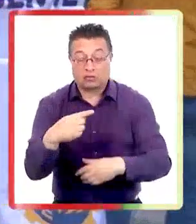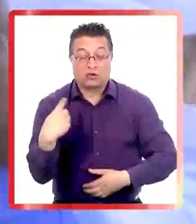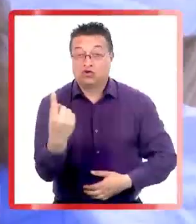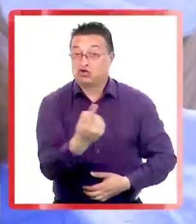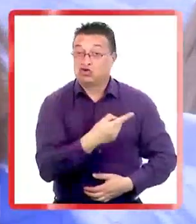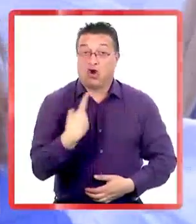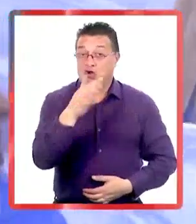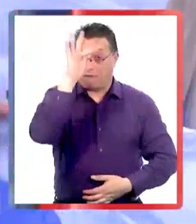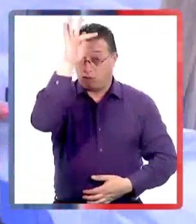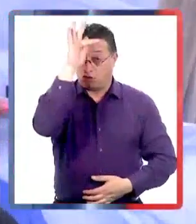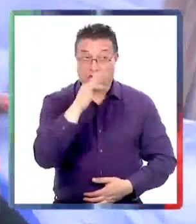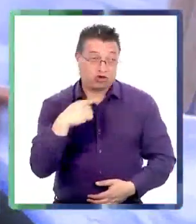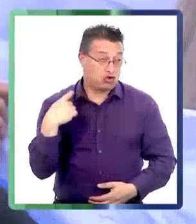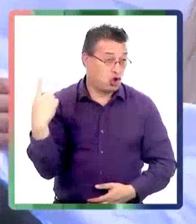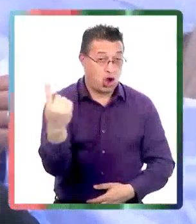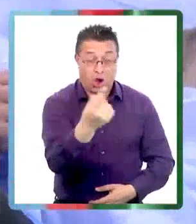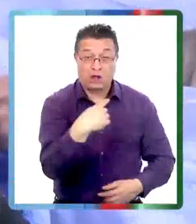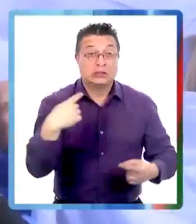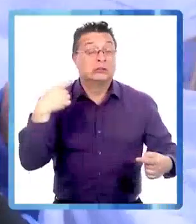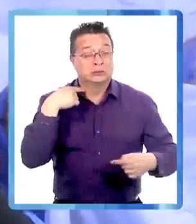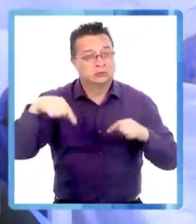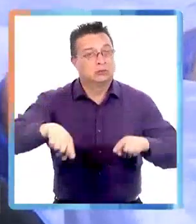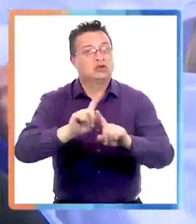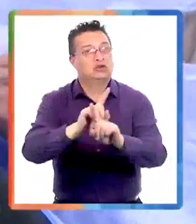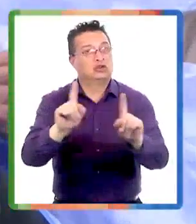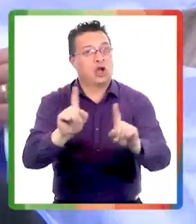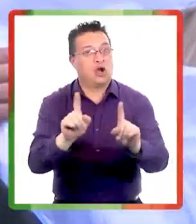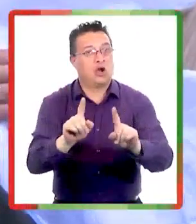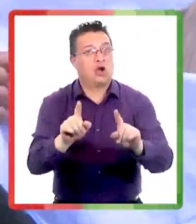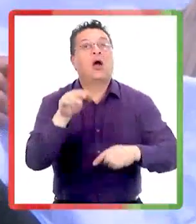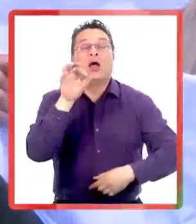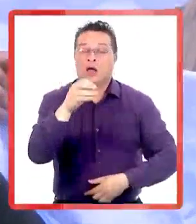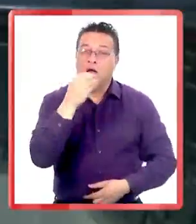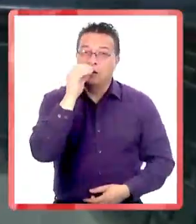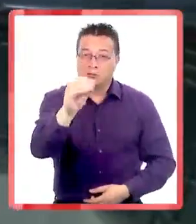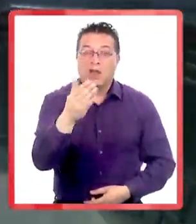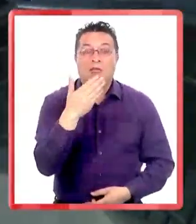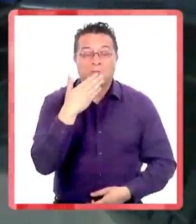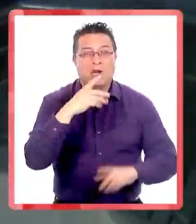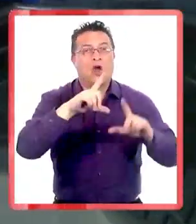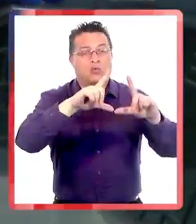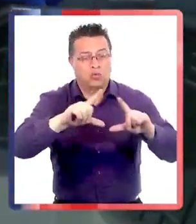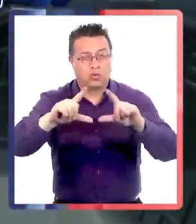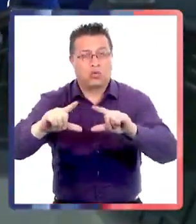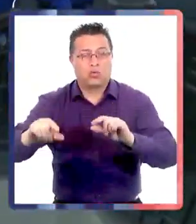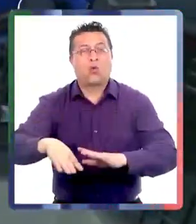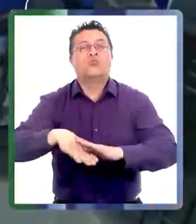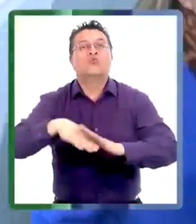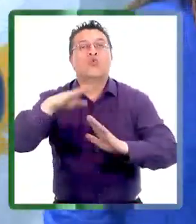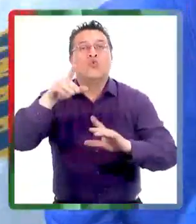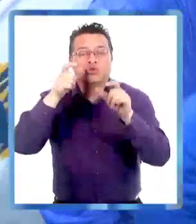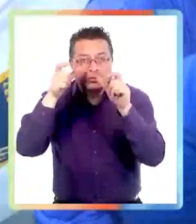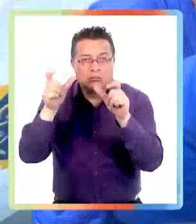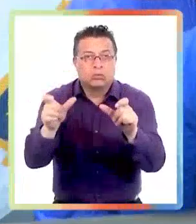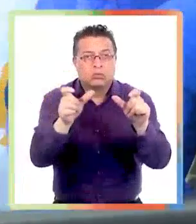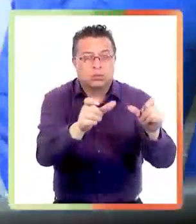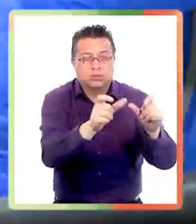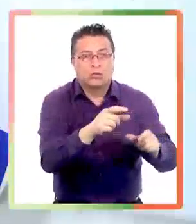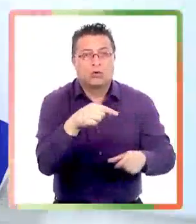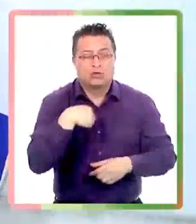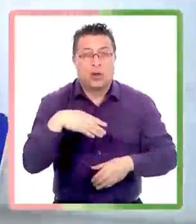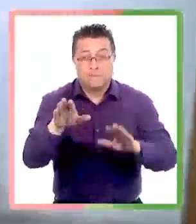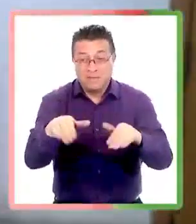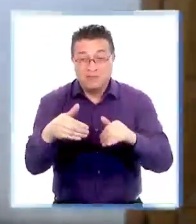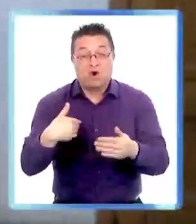que no son todos los funcionarios públicos los que están acá y decirles también que han disminuido mucho las fiscalizaciones de